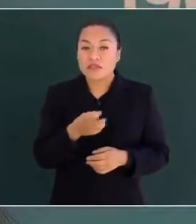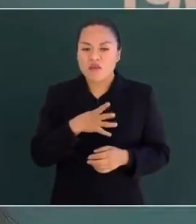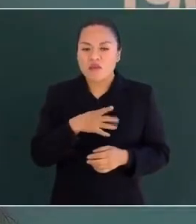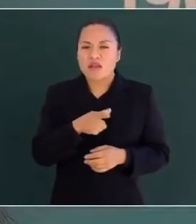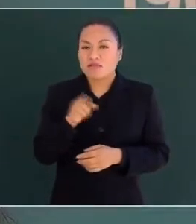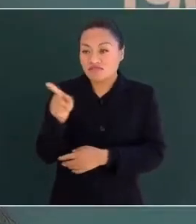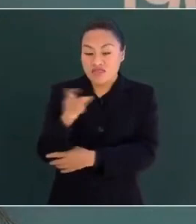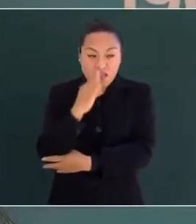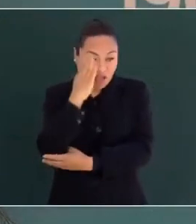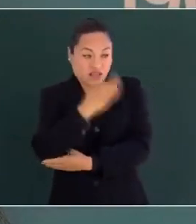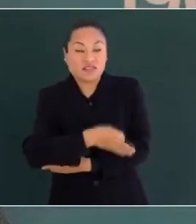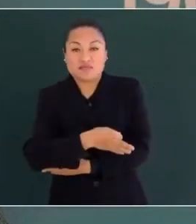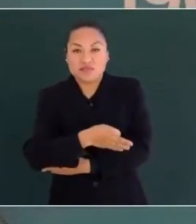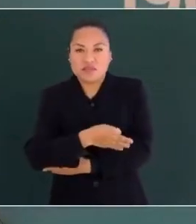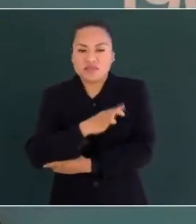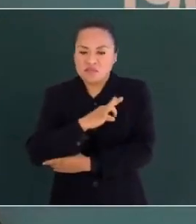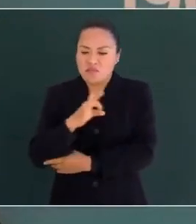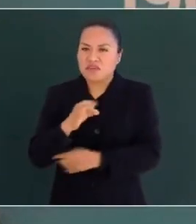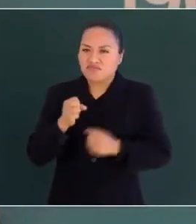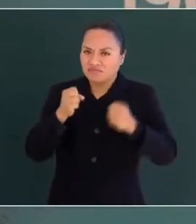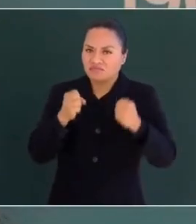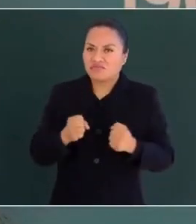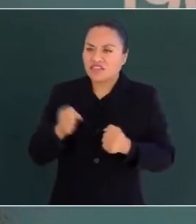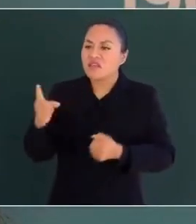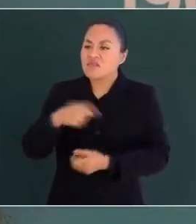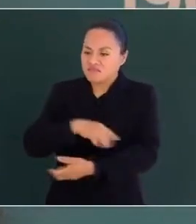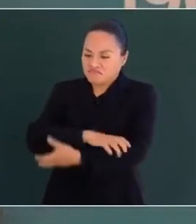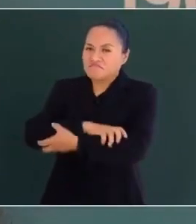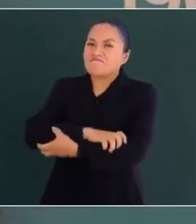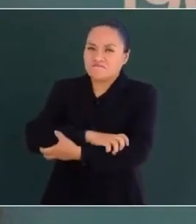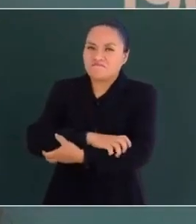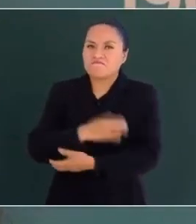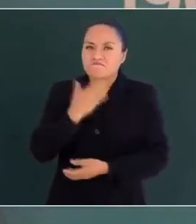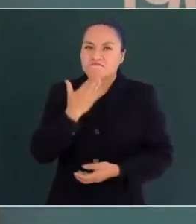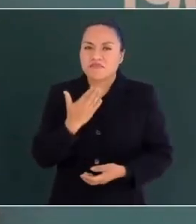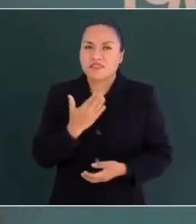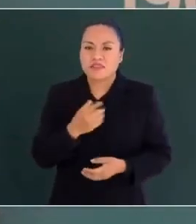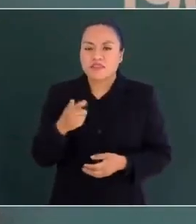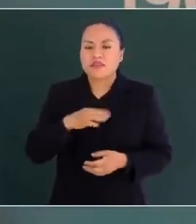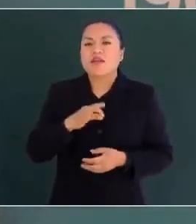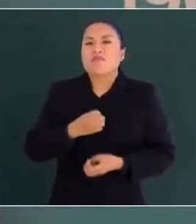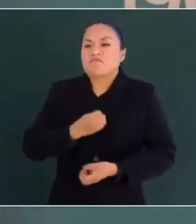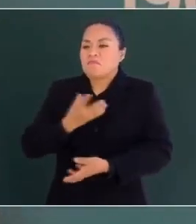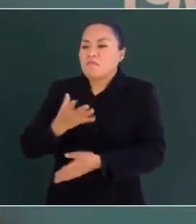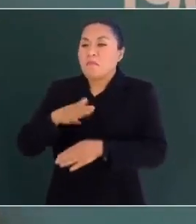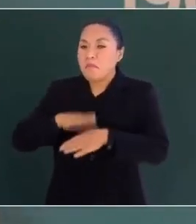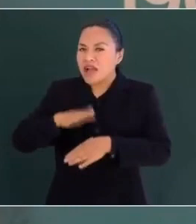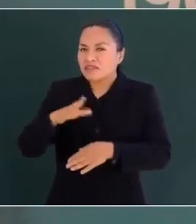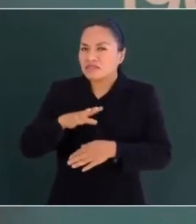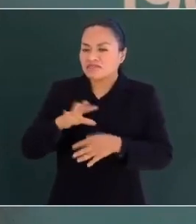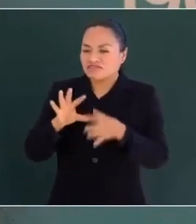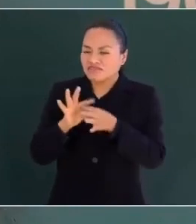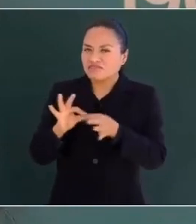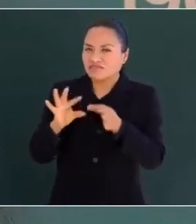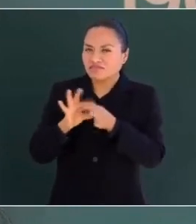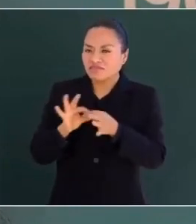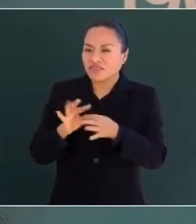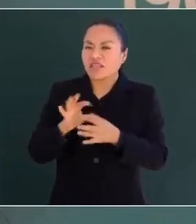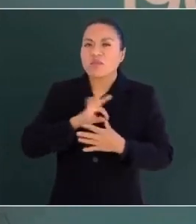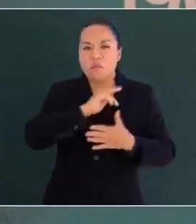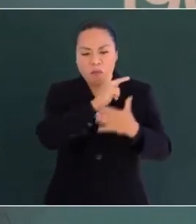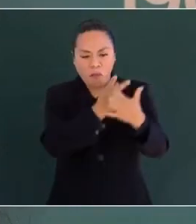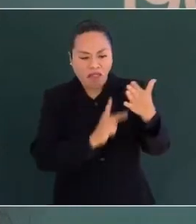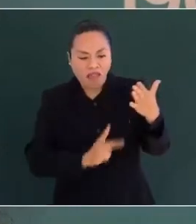aceptado por usted, confirmaremos nuestras relaciones, me explayaré algo más, combinaremos planes y